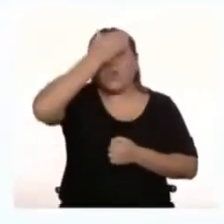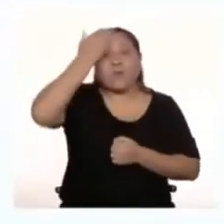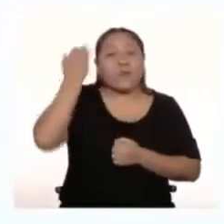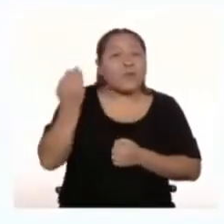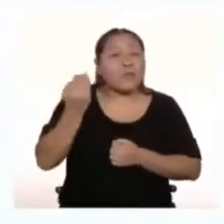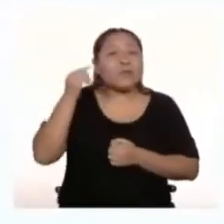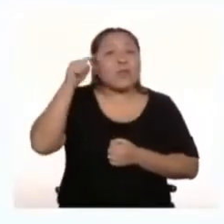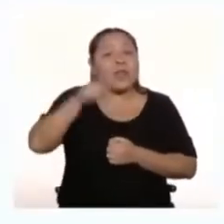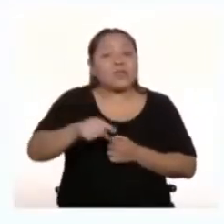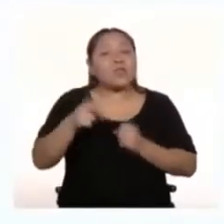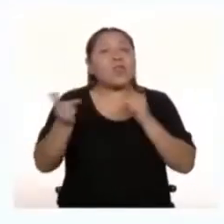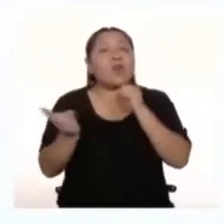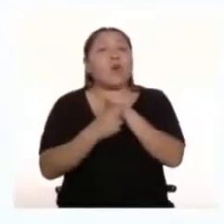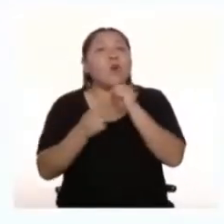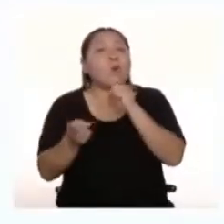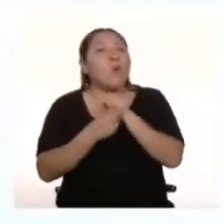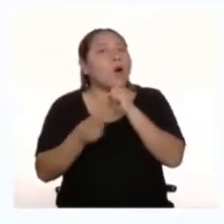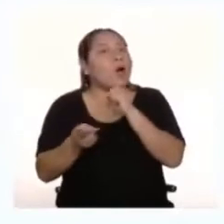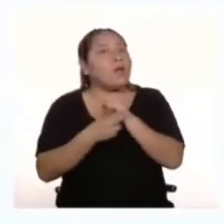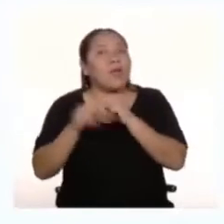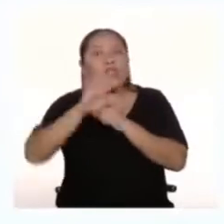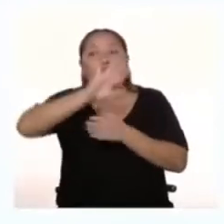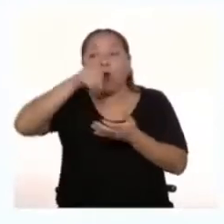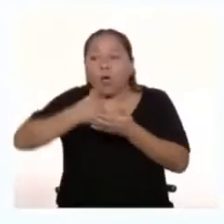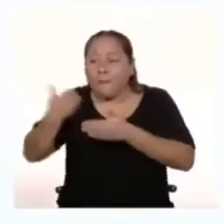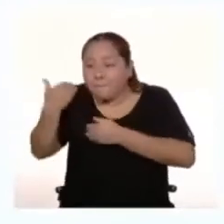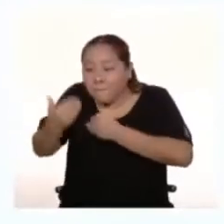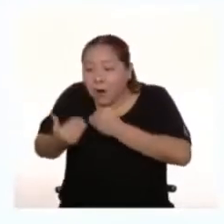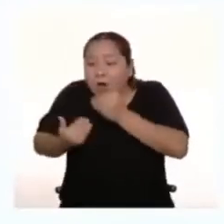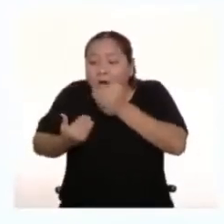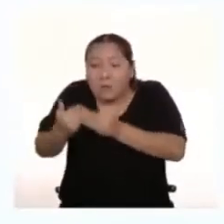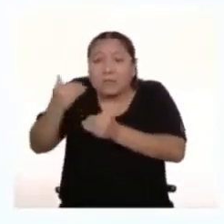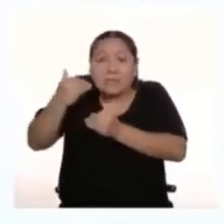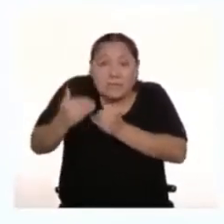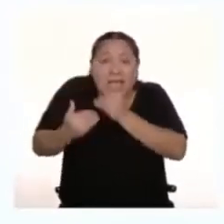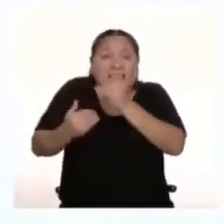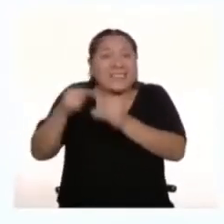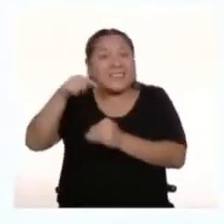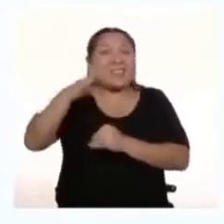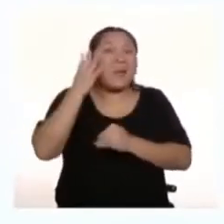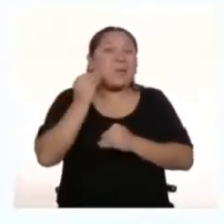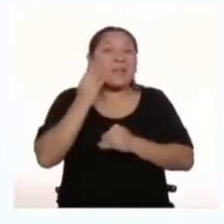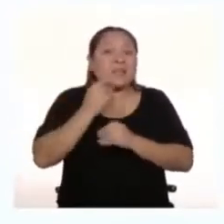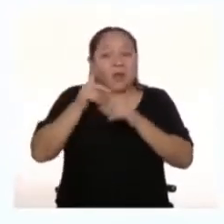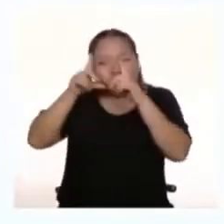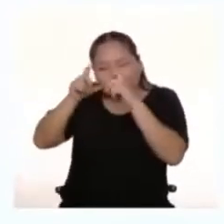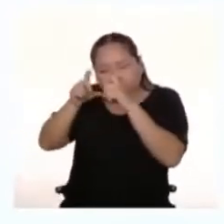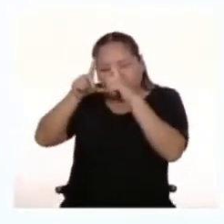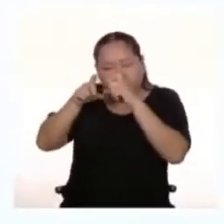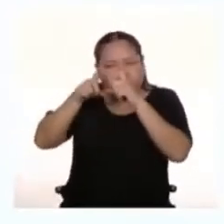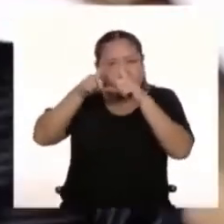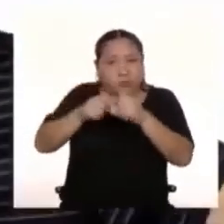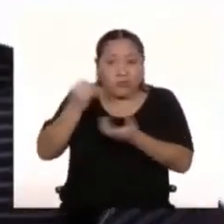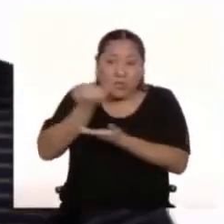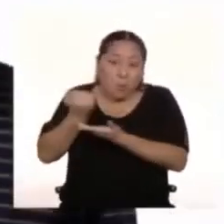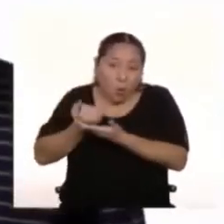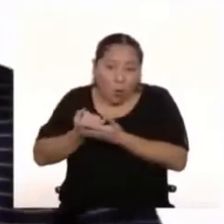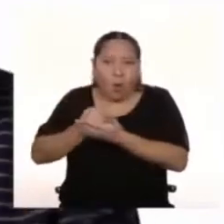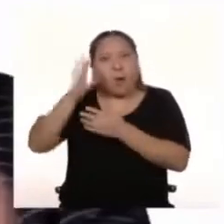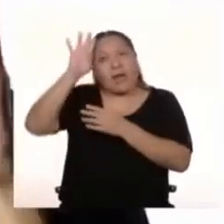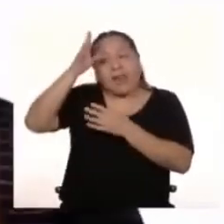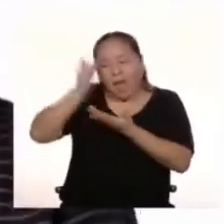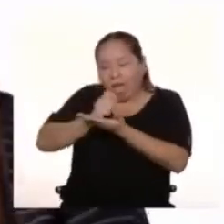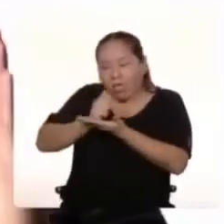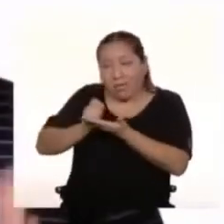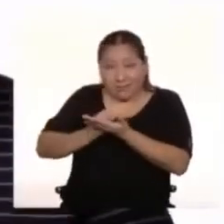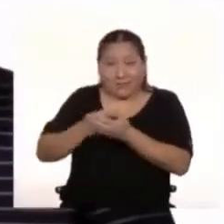Que tienes que registrar Todo tu proceso De creación A lo largo de la experiencia Tomando fotografías Luego